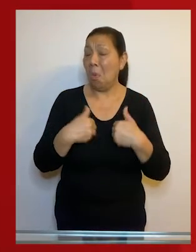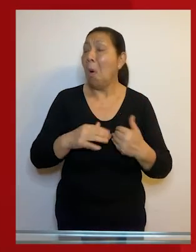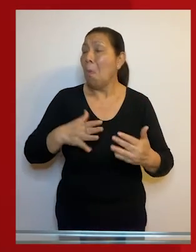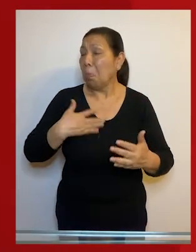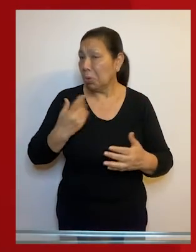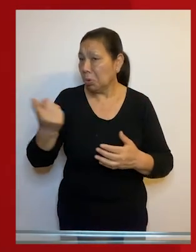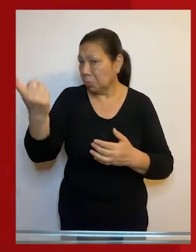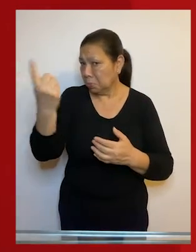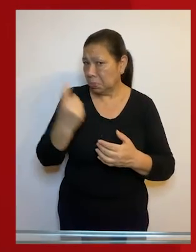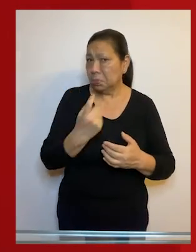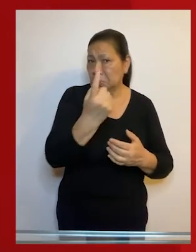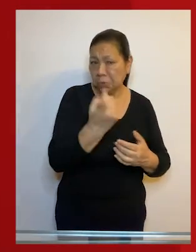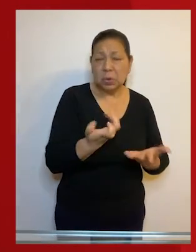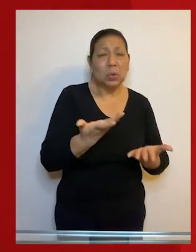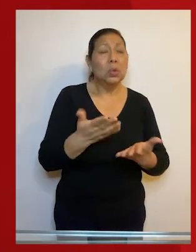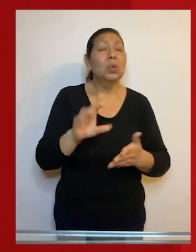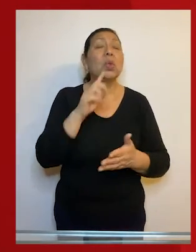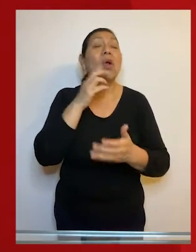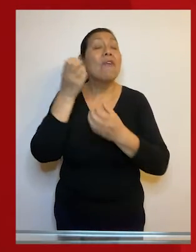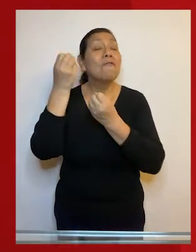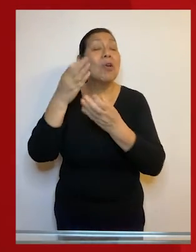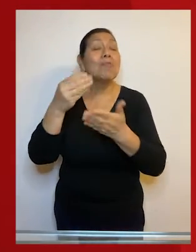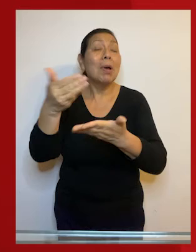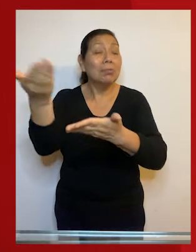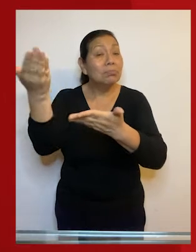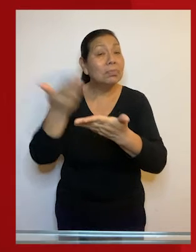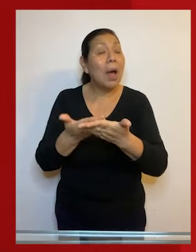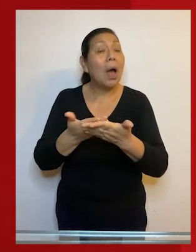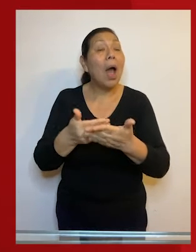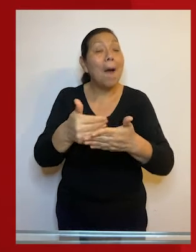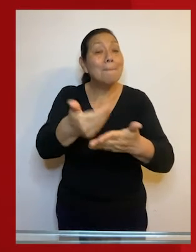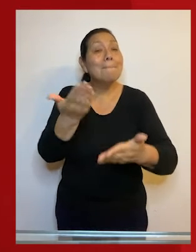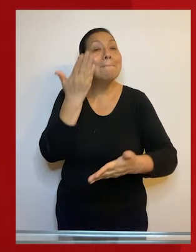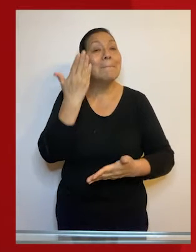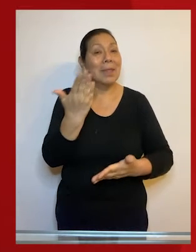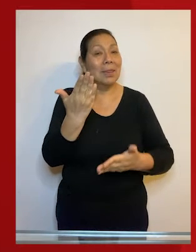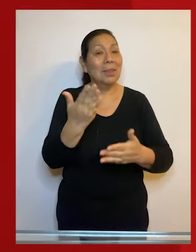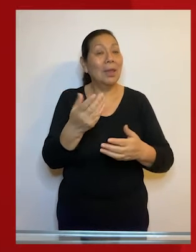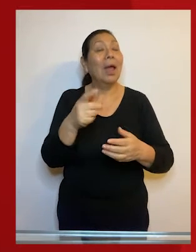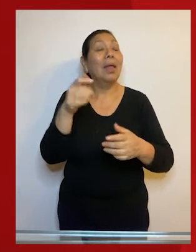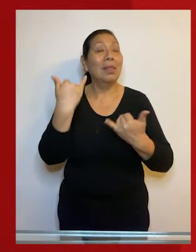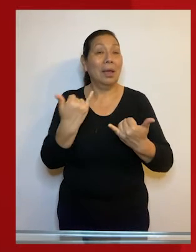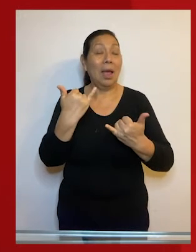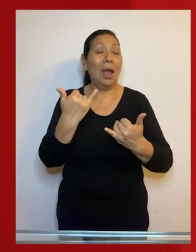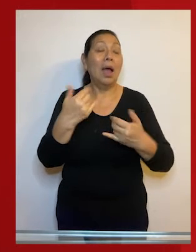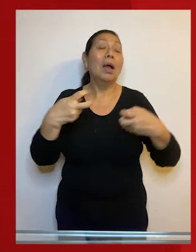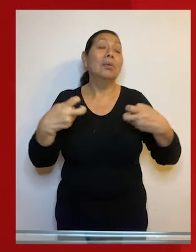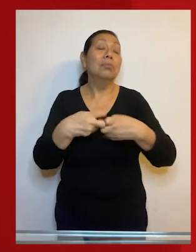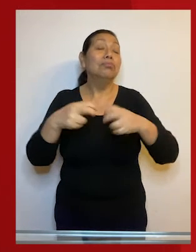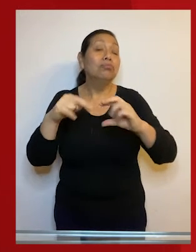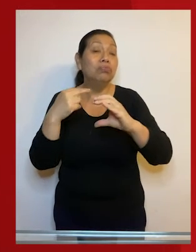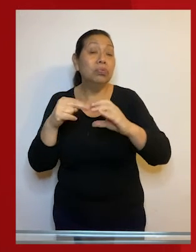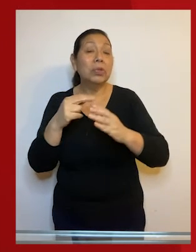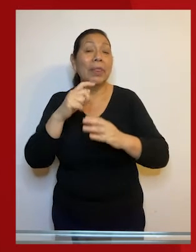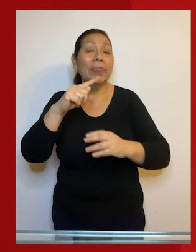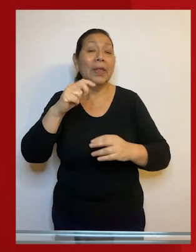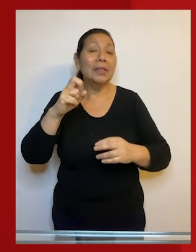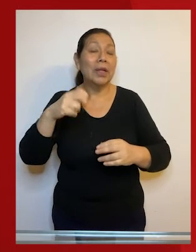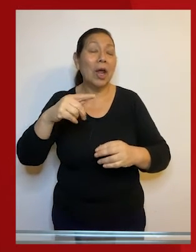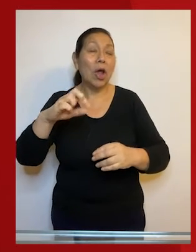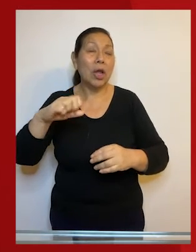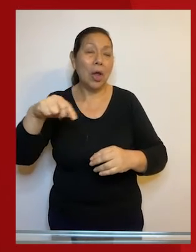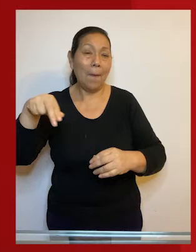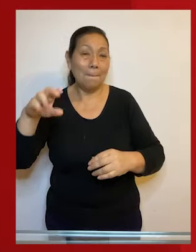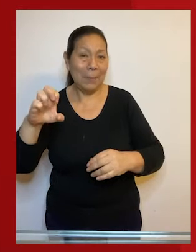abogados podrán intervenir en la audiencia a través de sus informes orales, previa solicitud al correo institucional trámites arroba